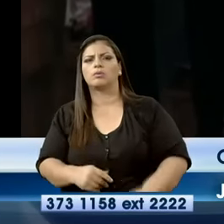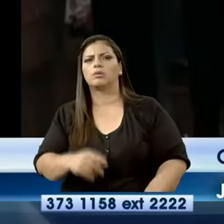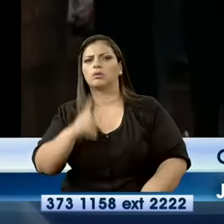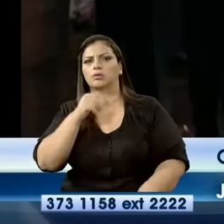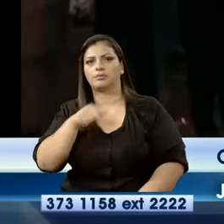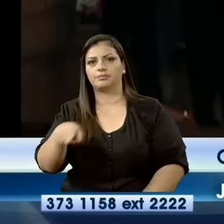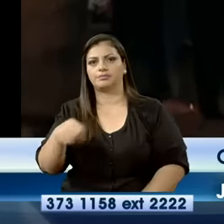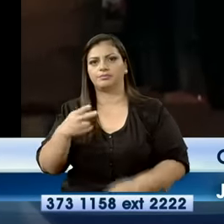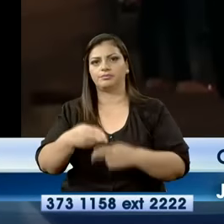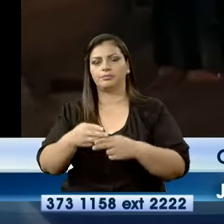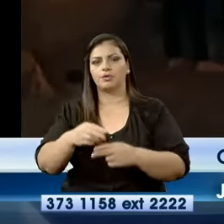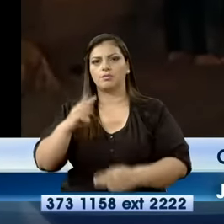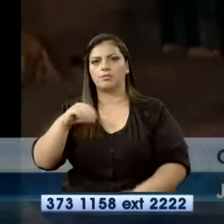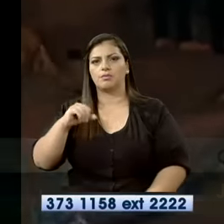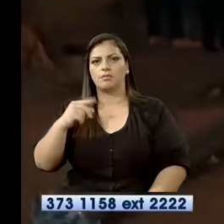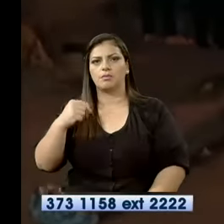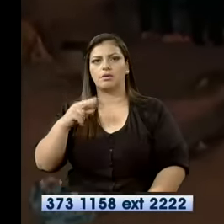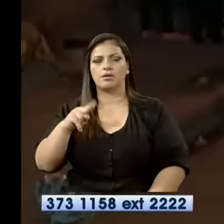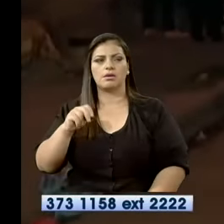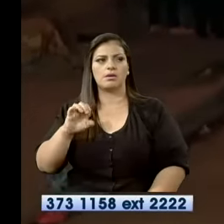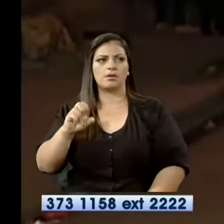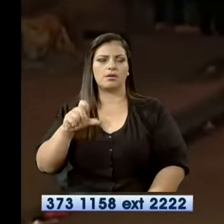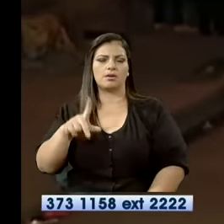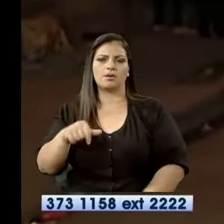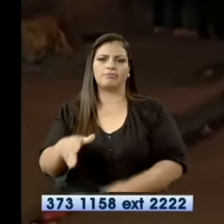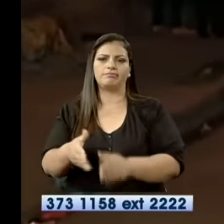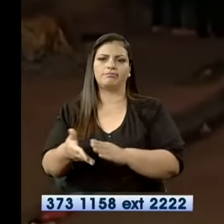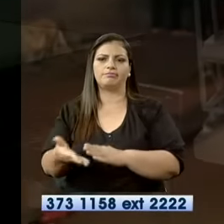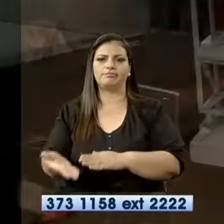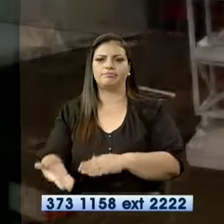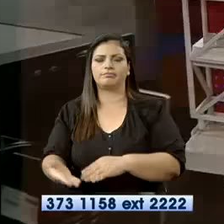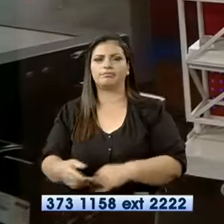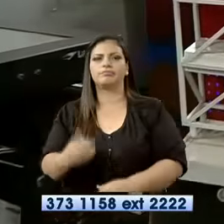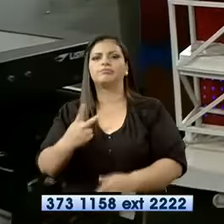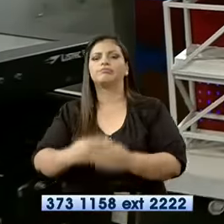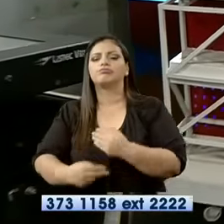deja un hijo en la orfandad, informó Roselena Vascones.